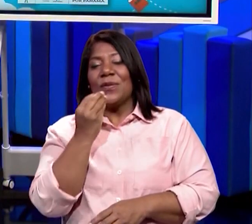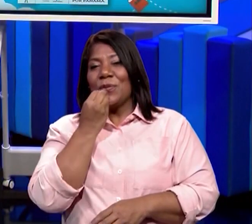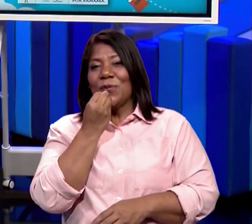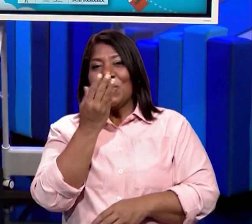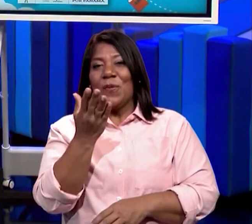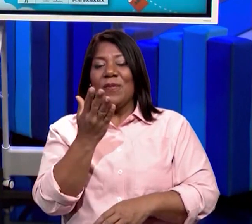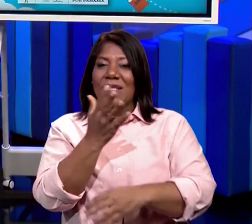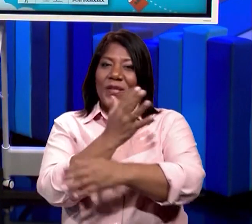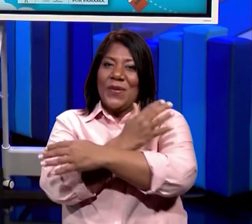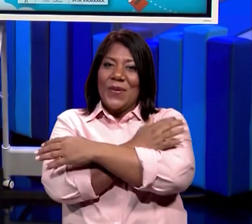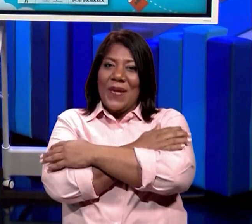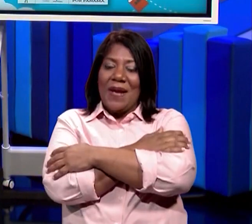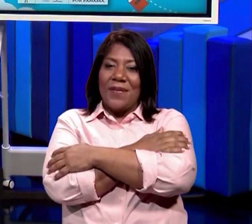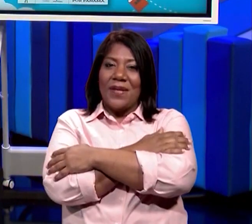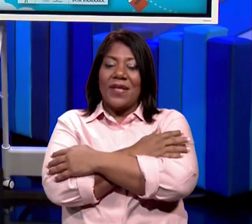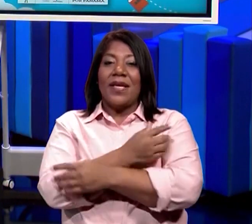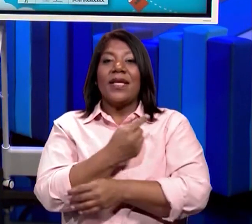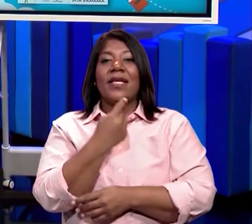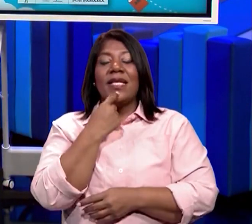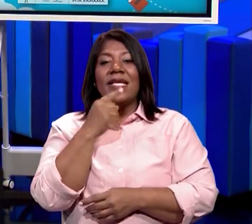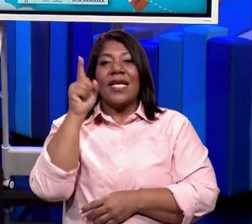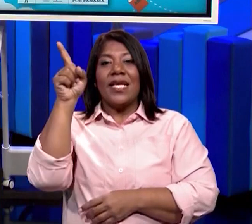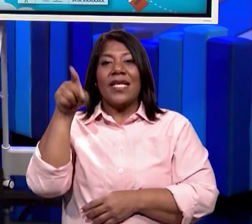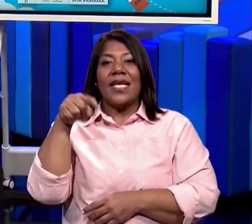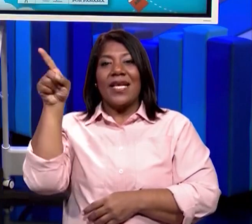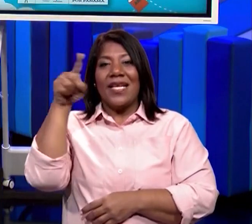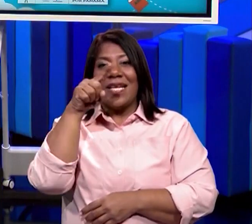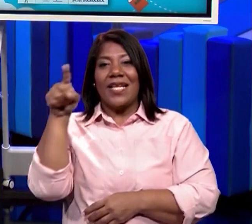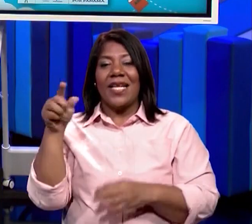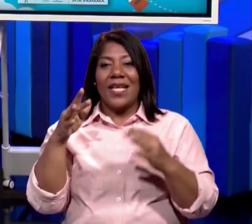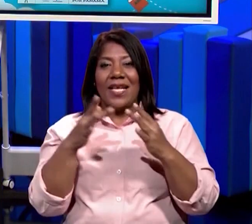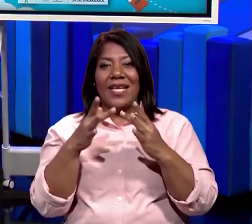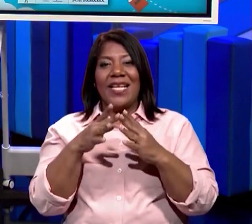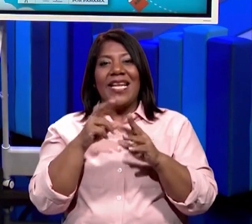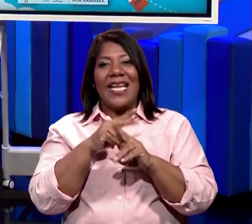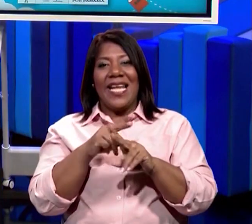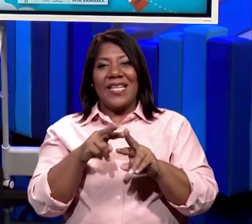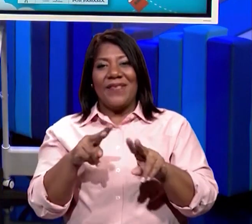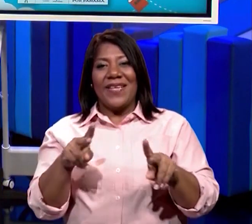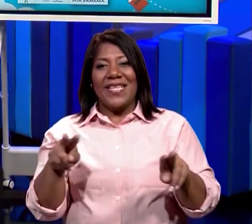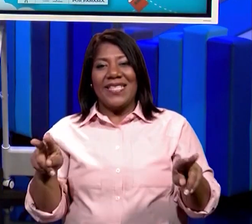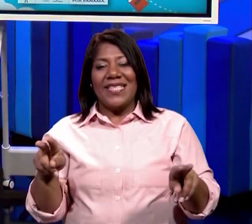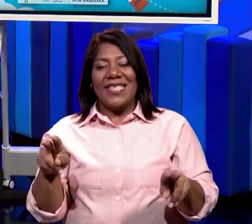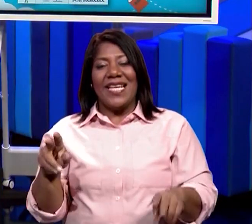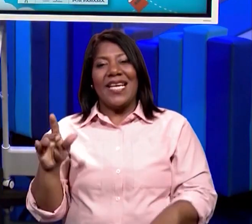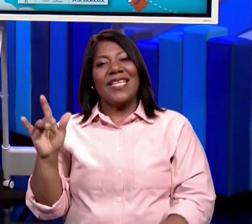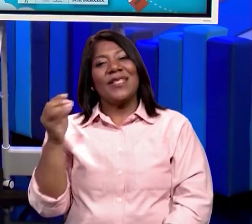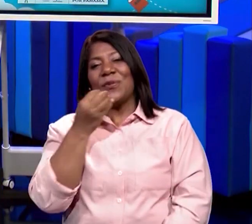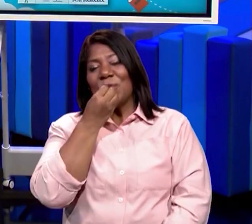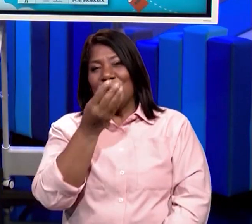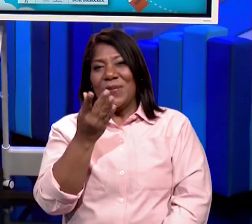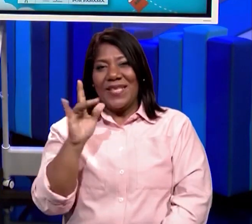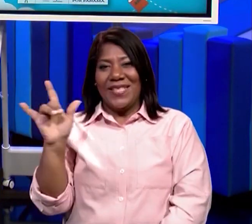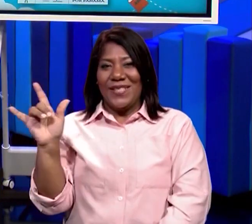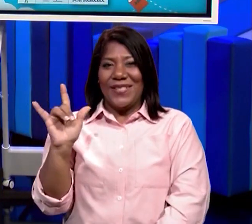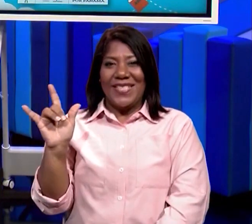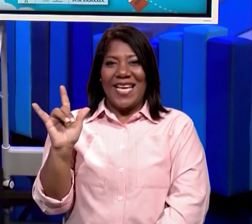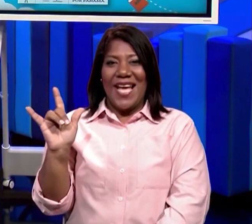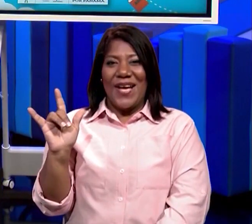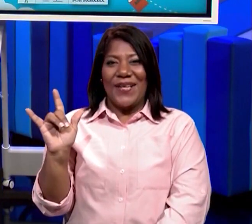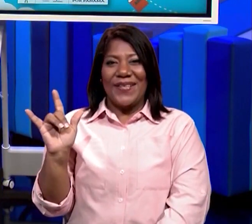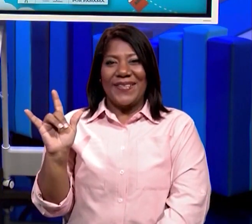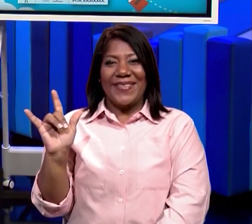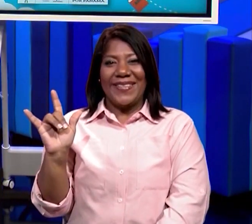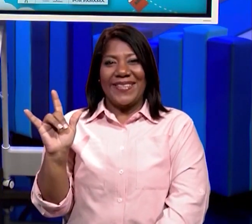beso, con un abrazo y diciendo que la estrella se conecta con... La diversidad. Hasta luego. un abrazo.